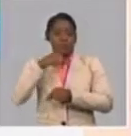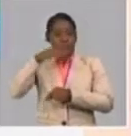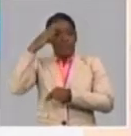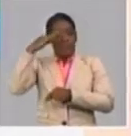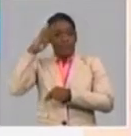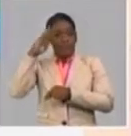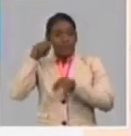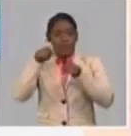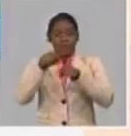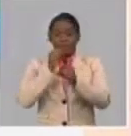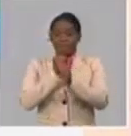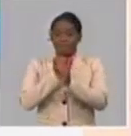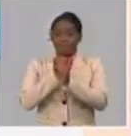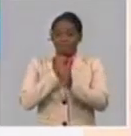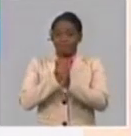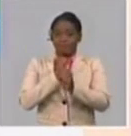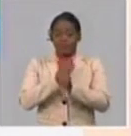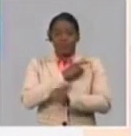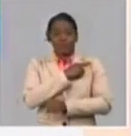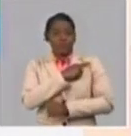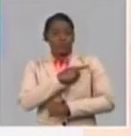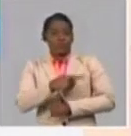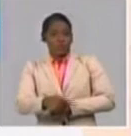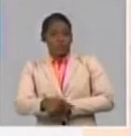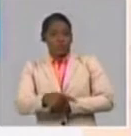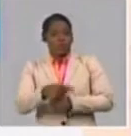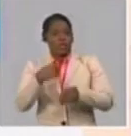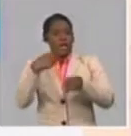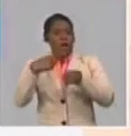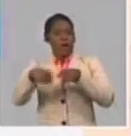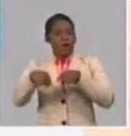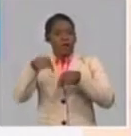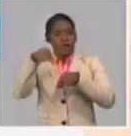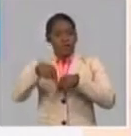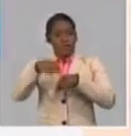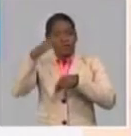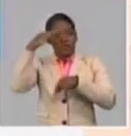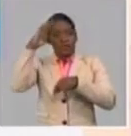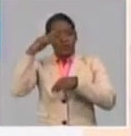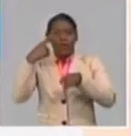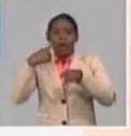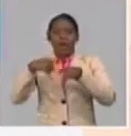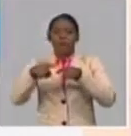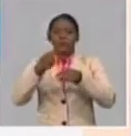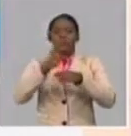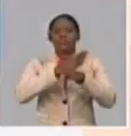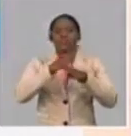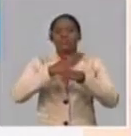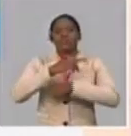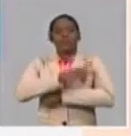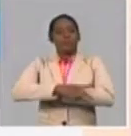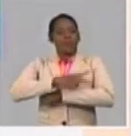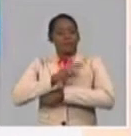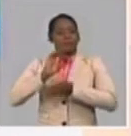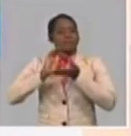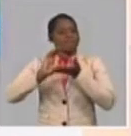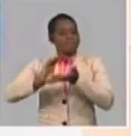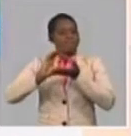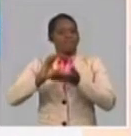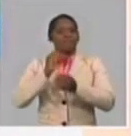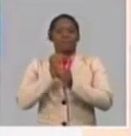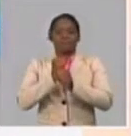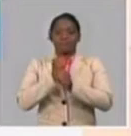como parte de nuestras brigadas médicas internacionalistas combaten la COVID en diferentes países del mundo. Ya son